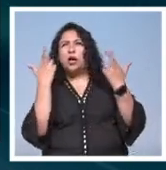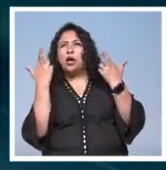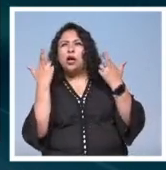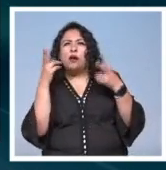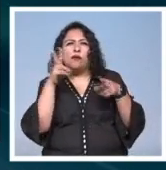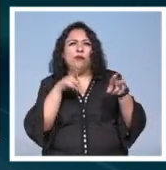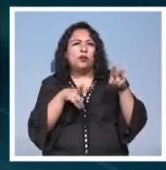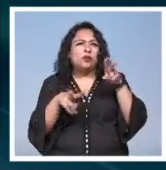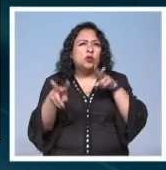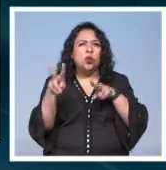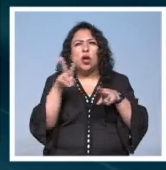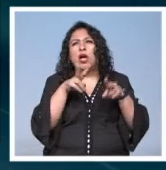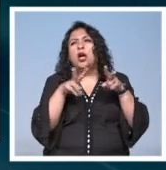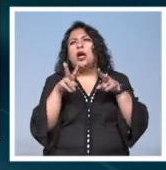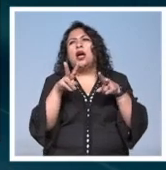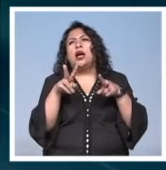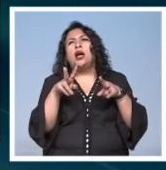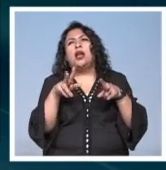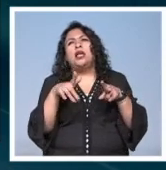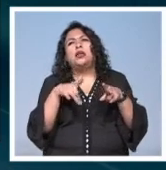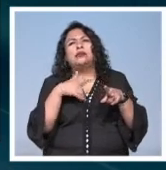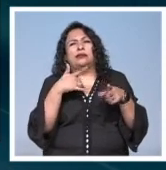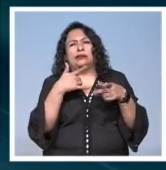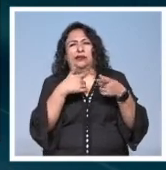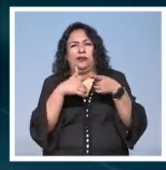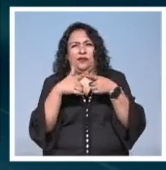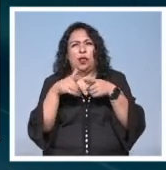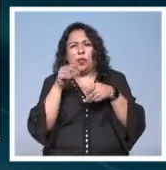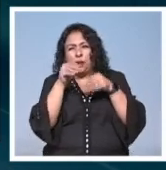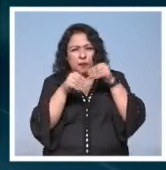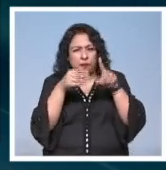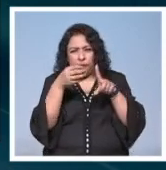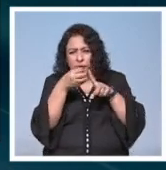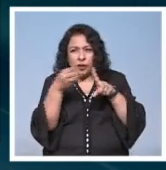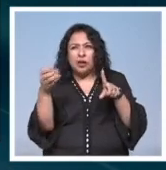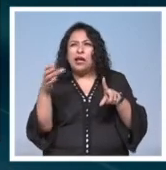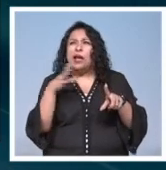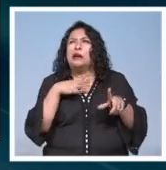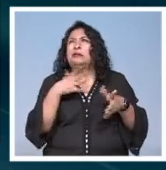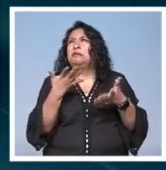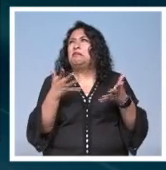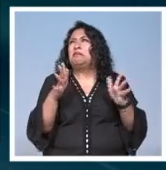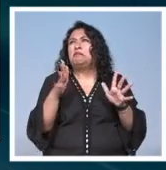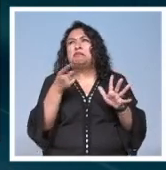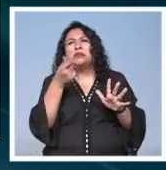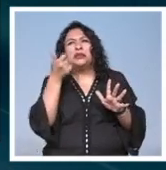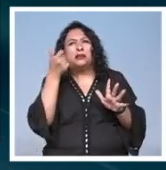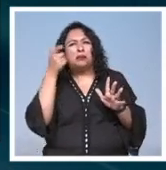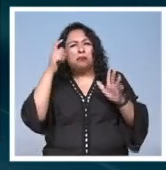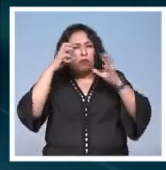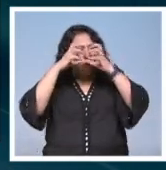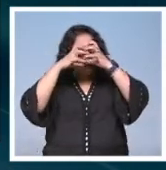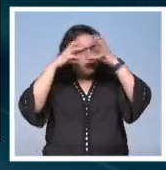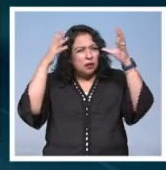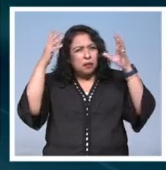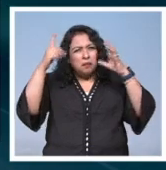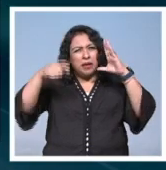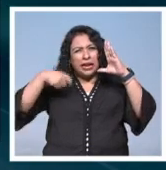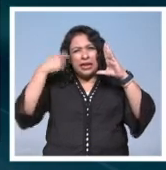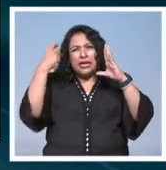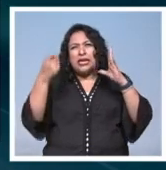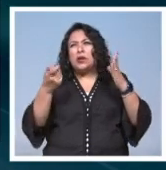como visuales como doríficos y crearse una especie de película con todo lo que tiene